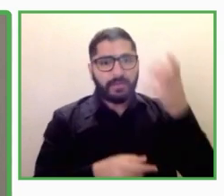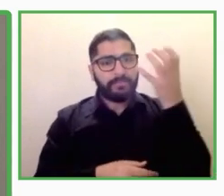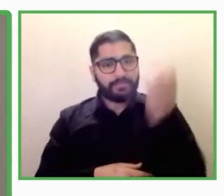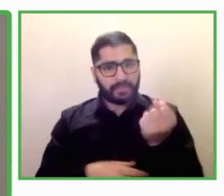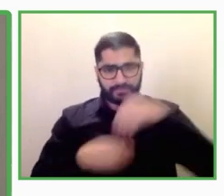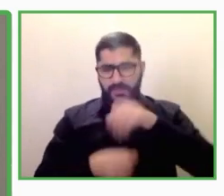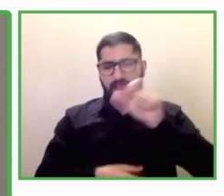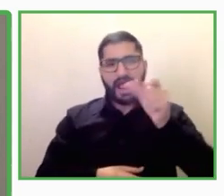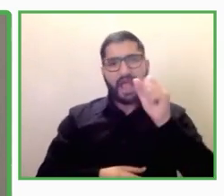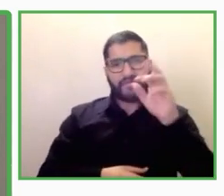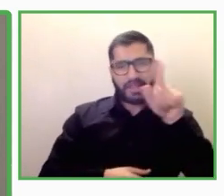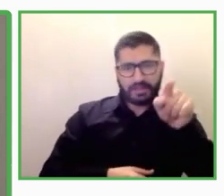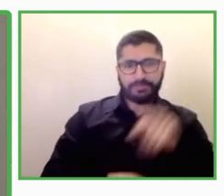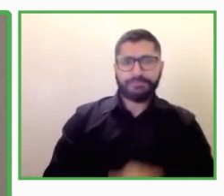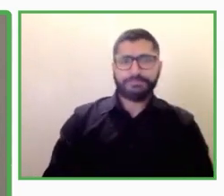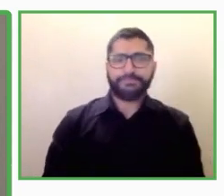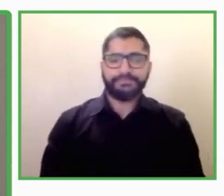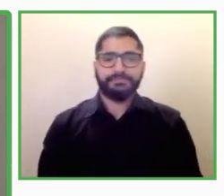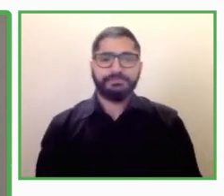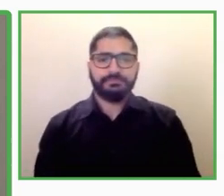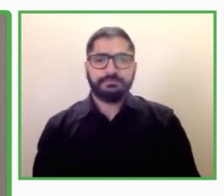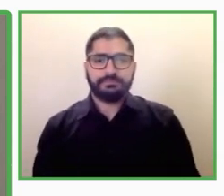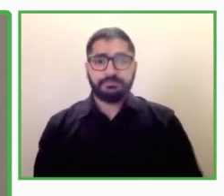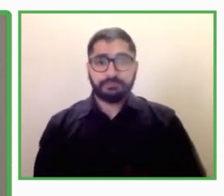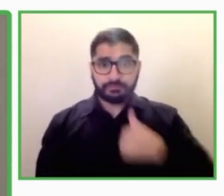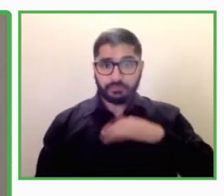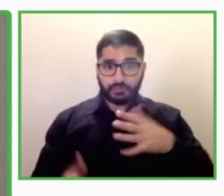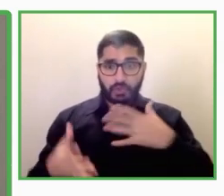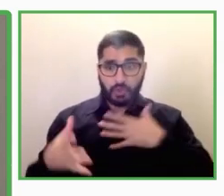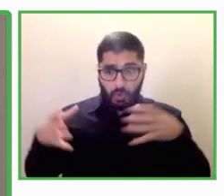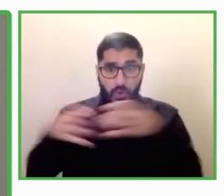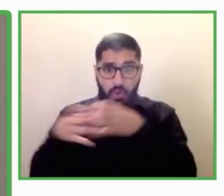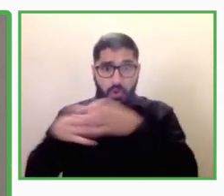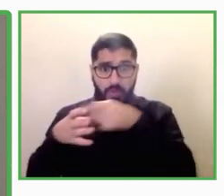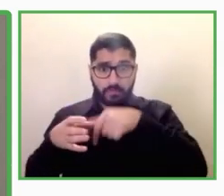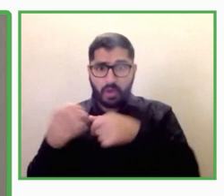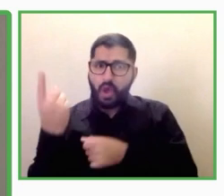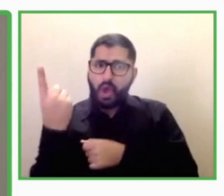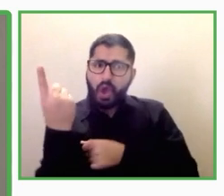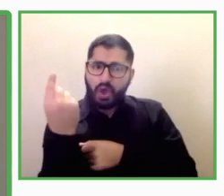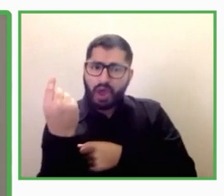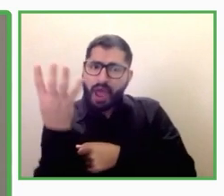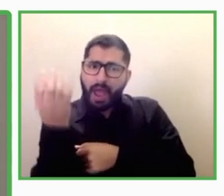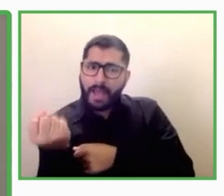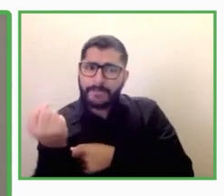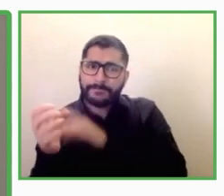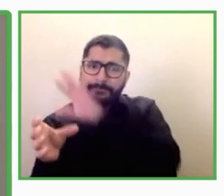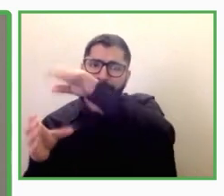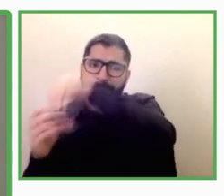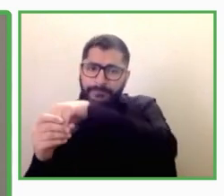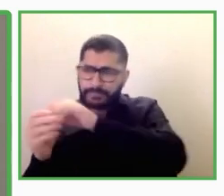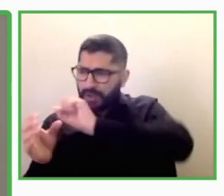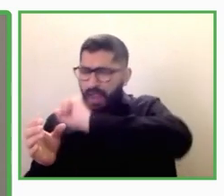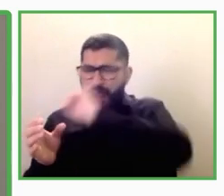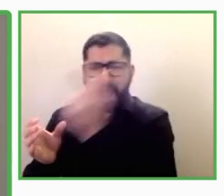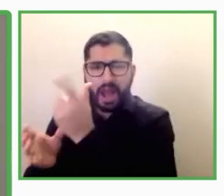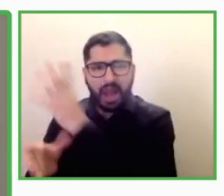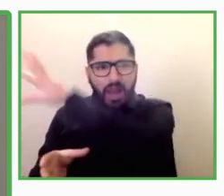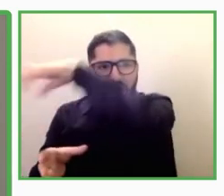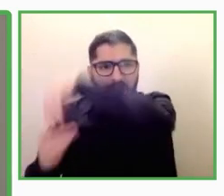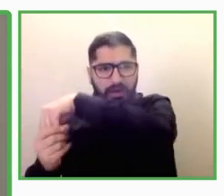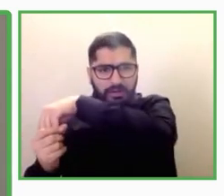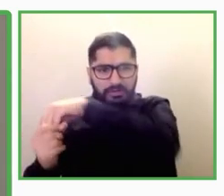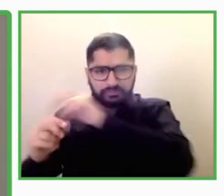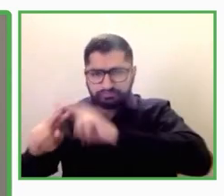vamos a hacer una reflexión sobre cómo desde diferentes perspectivas podemos mejorar la situación en el